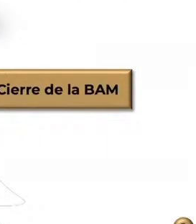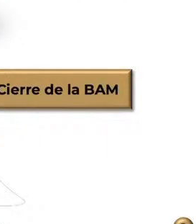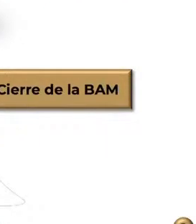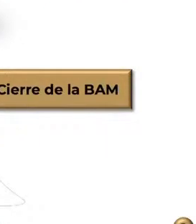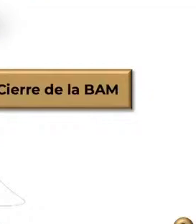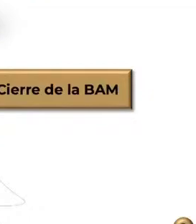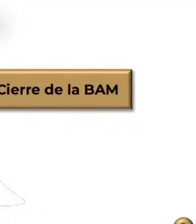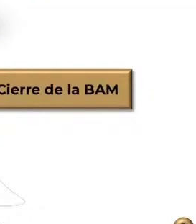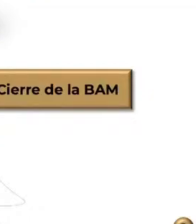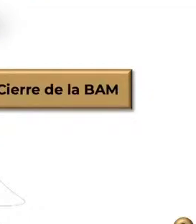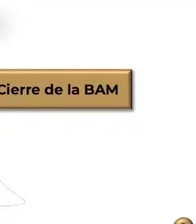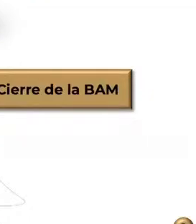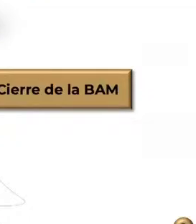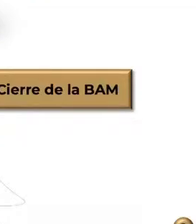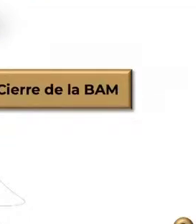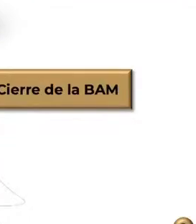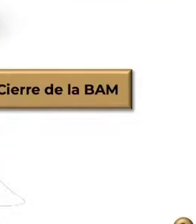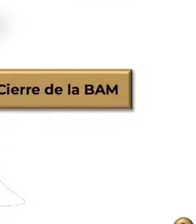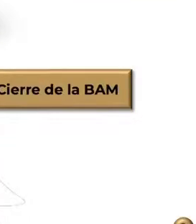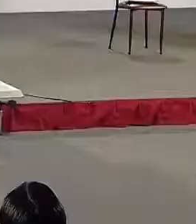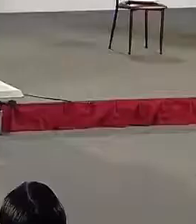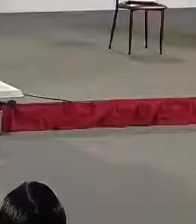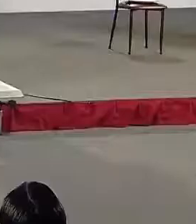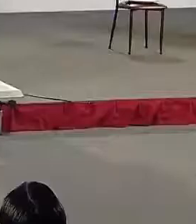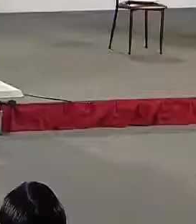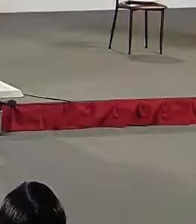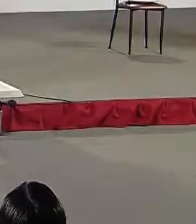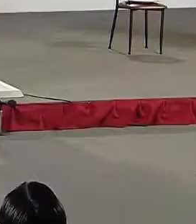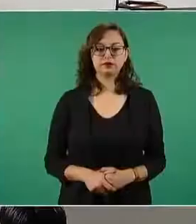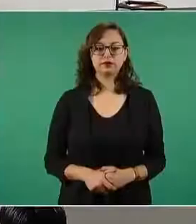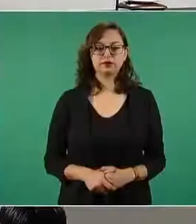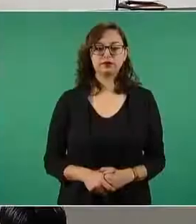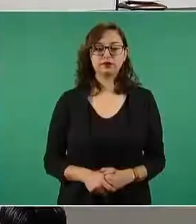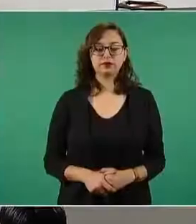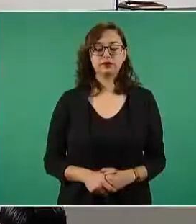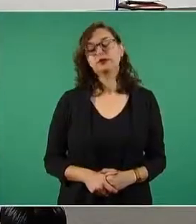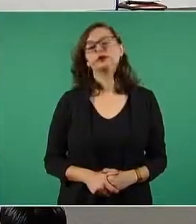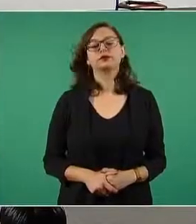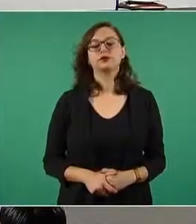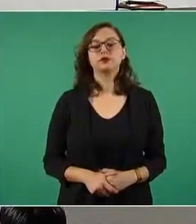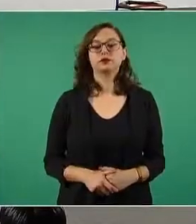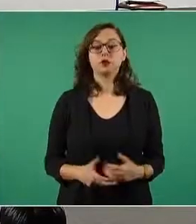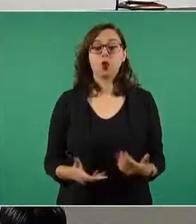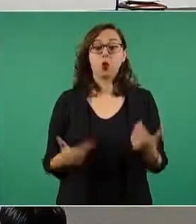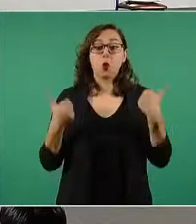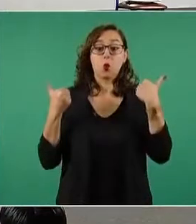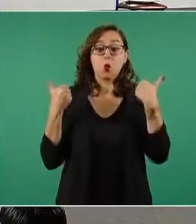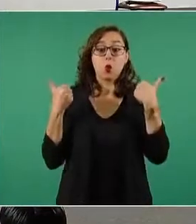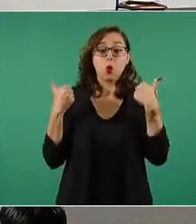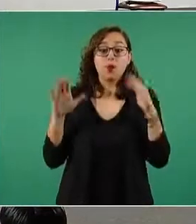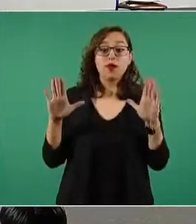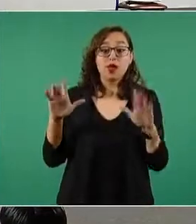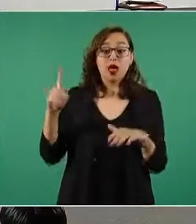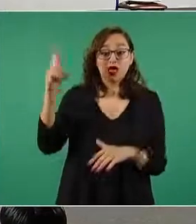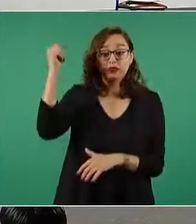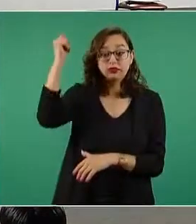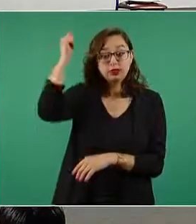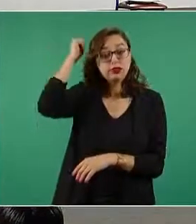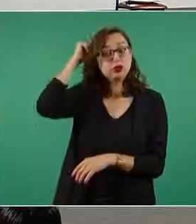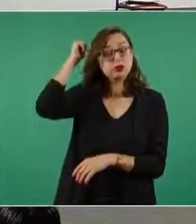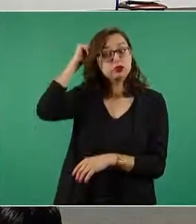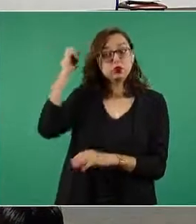de haberse construido el nuevo aeropuerto internacional de la Ciudad de México en Texcoco las operaciones